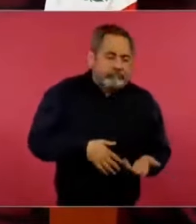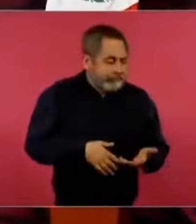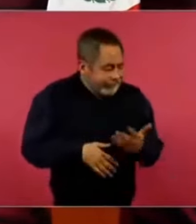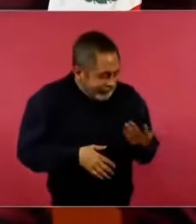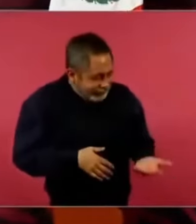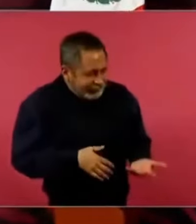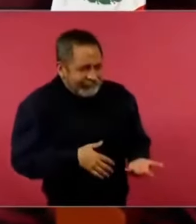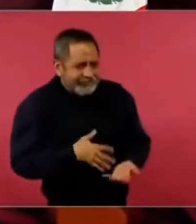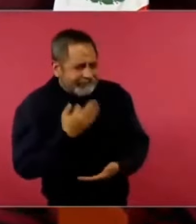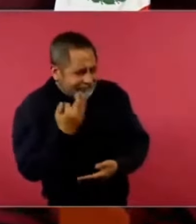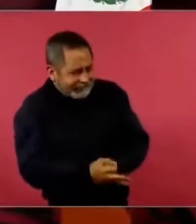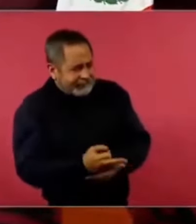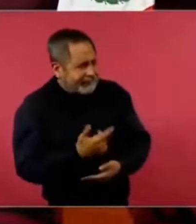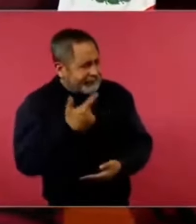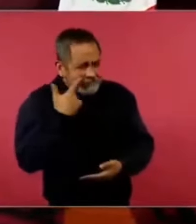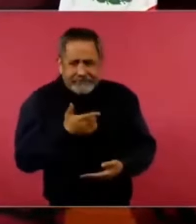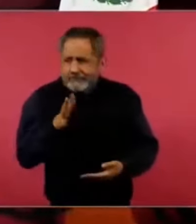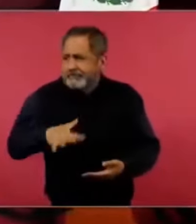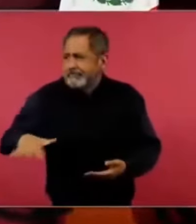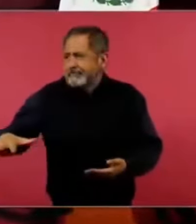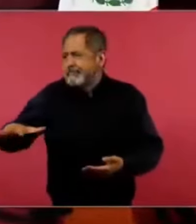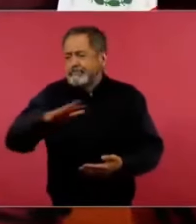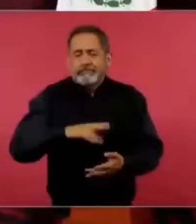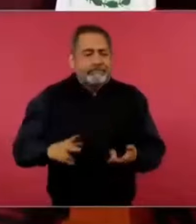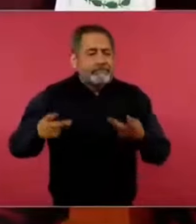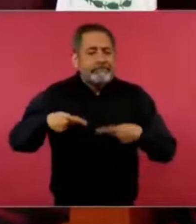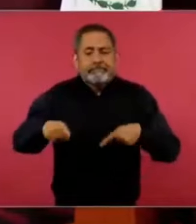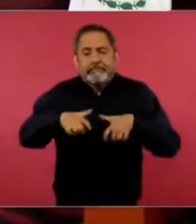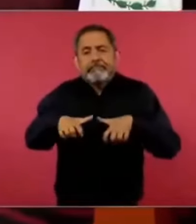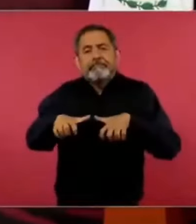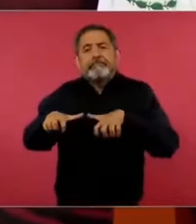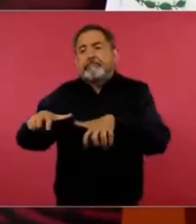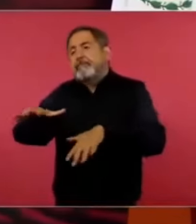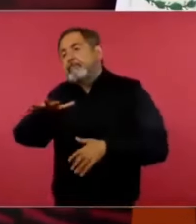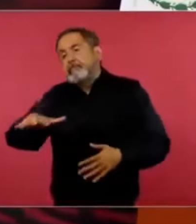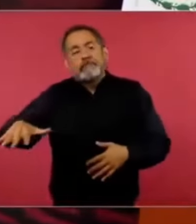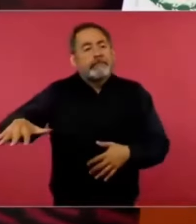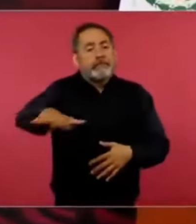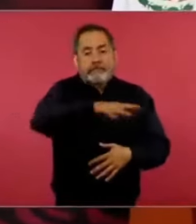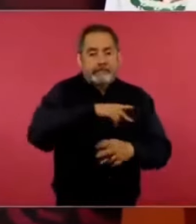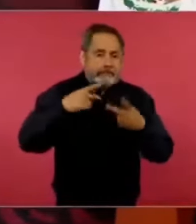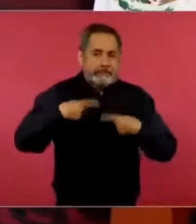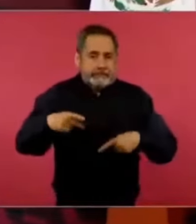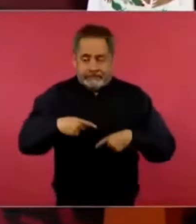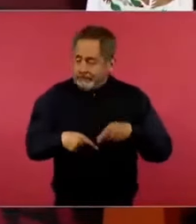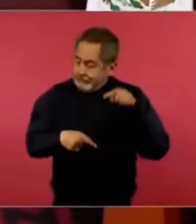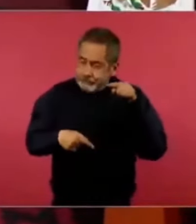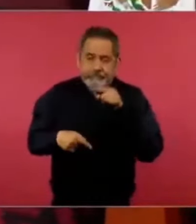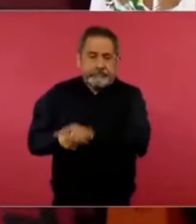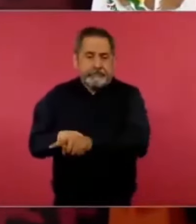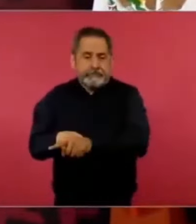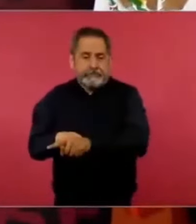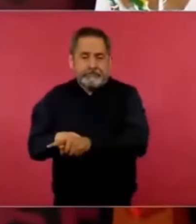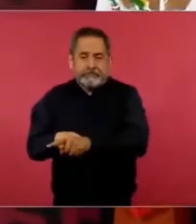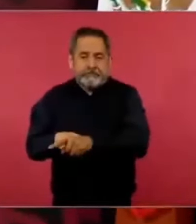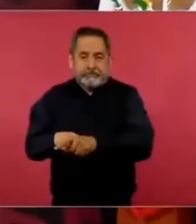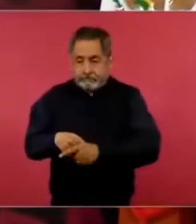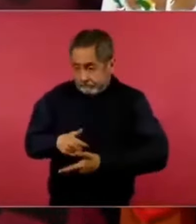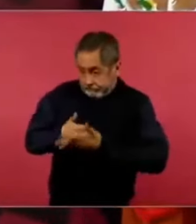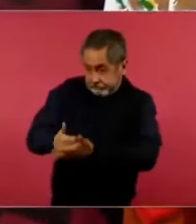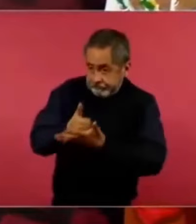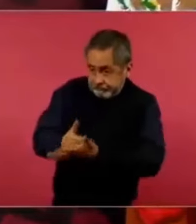de que el pueblo es agradecido